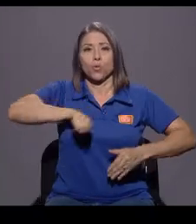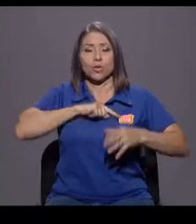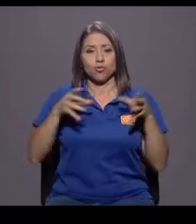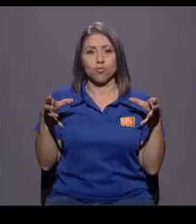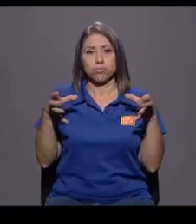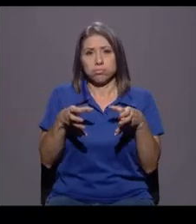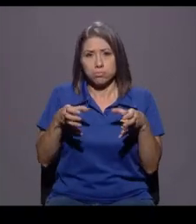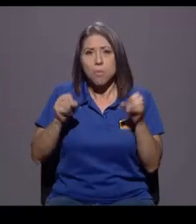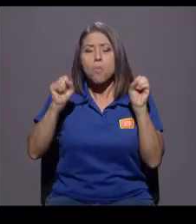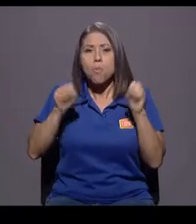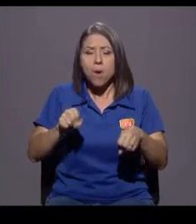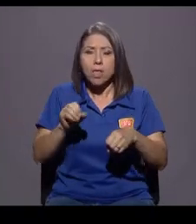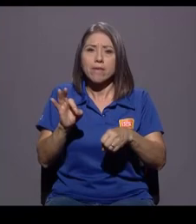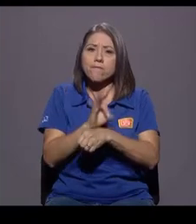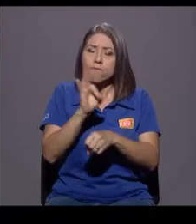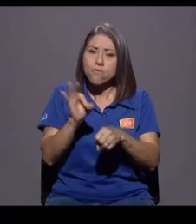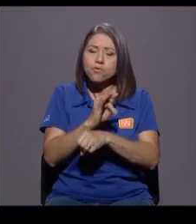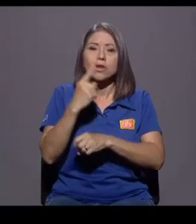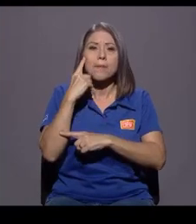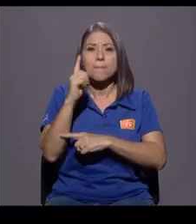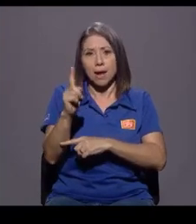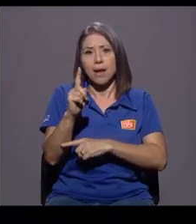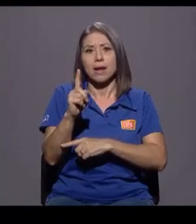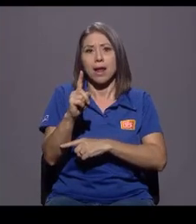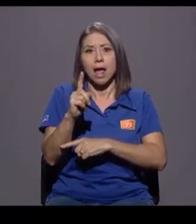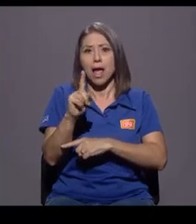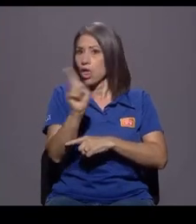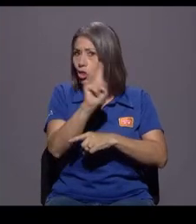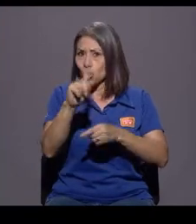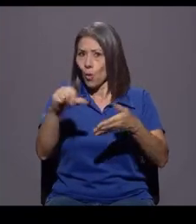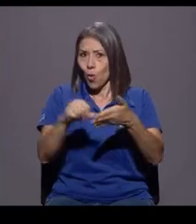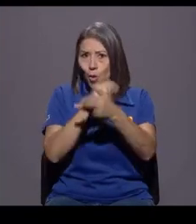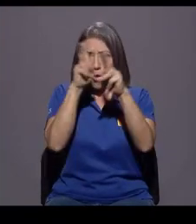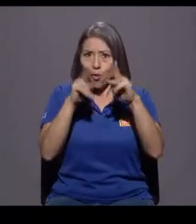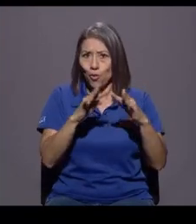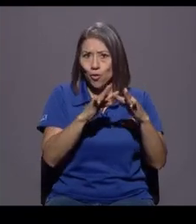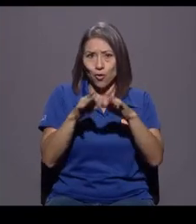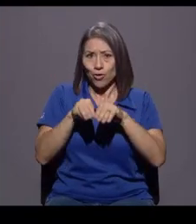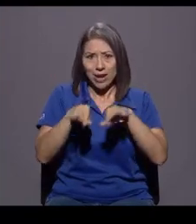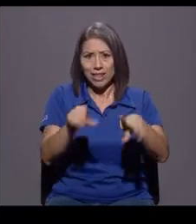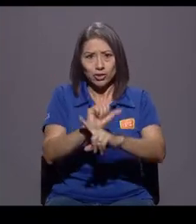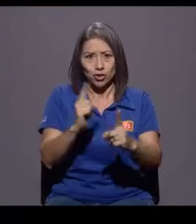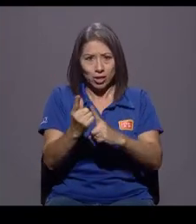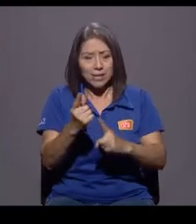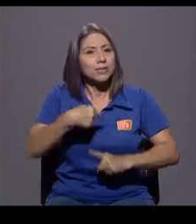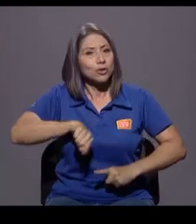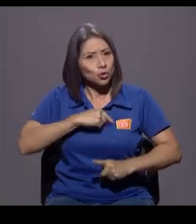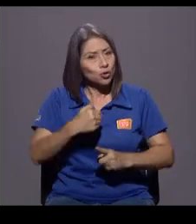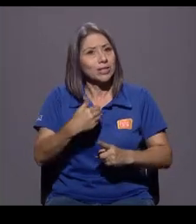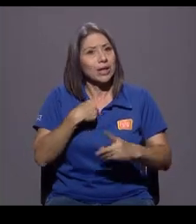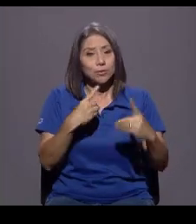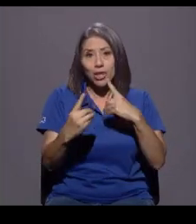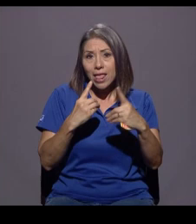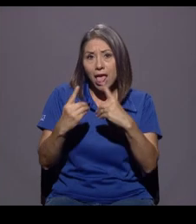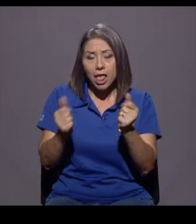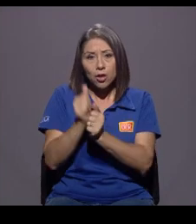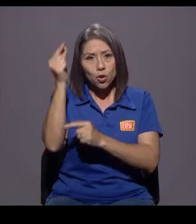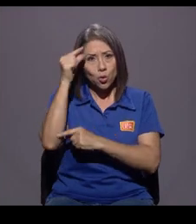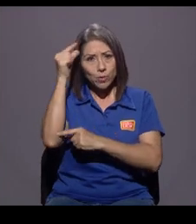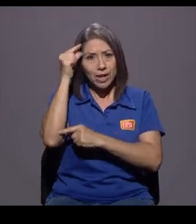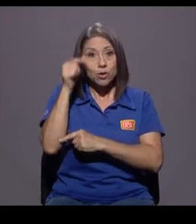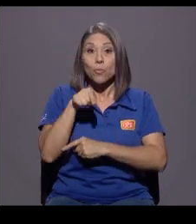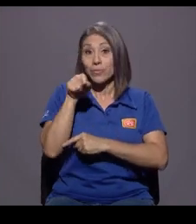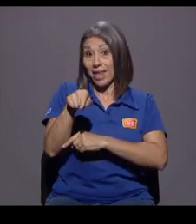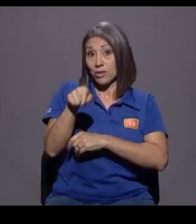funcionar para, plataformas no son redes sociales, ¿verdad? Tenemos una mesa de diálogo abierta con el gobierno. Entonces, ver cómo esa plataforma